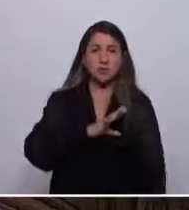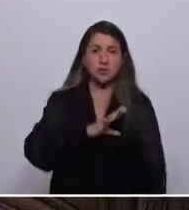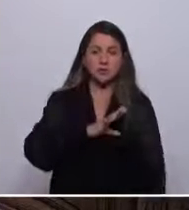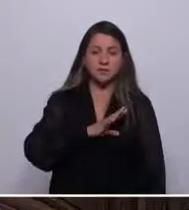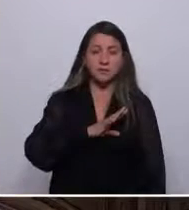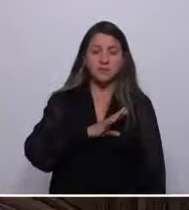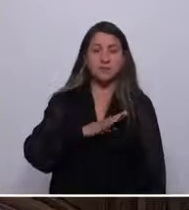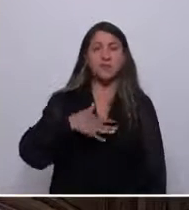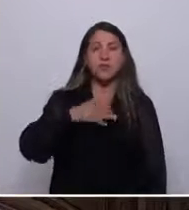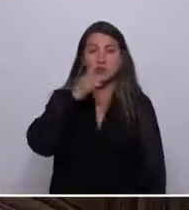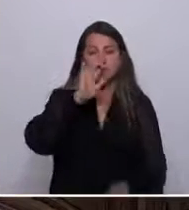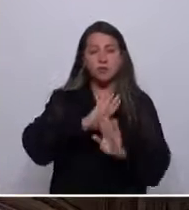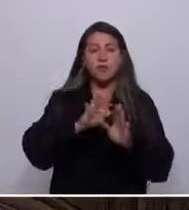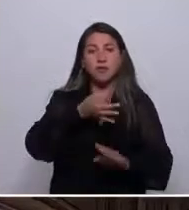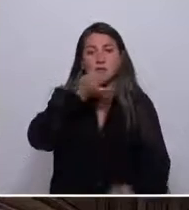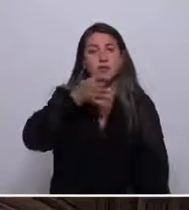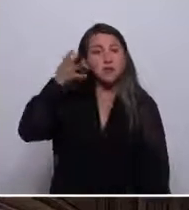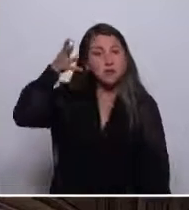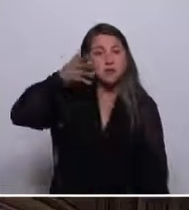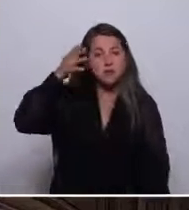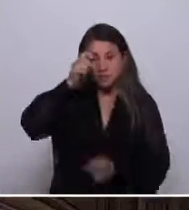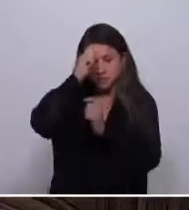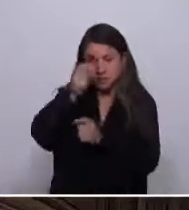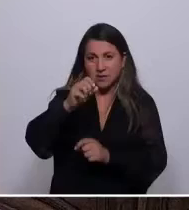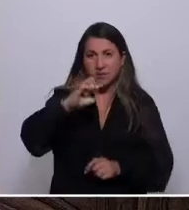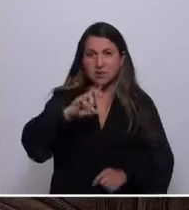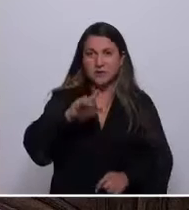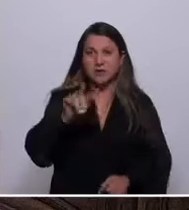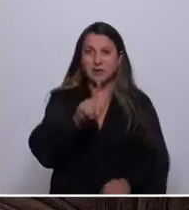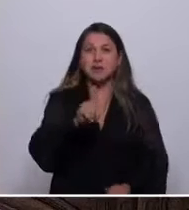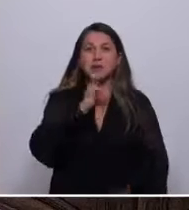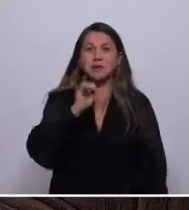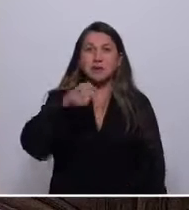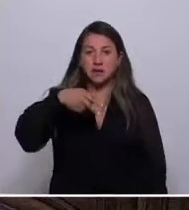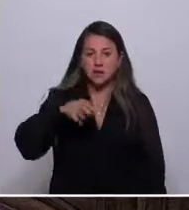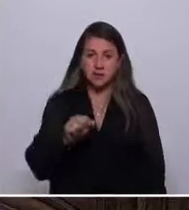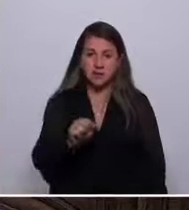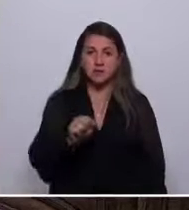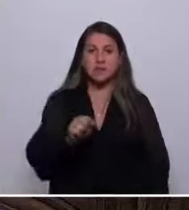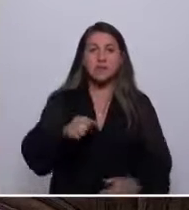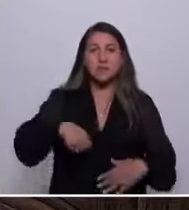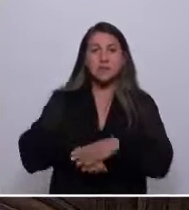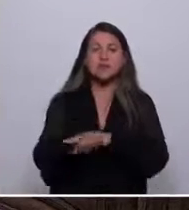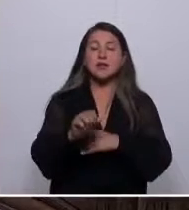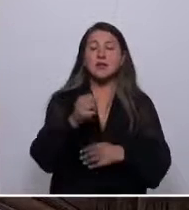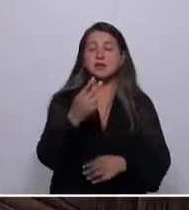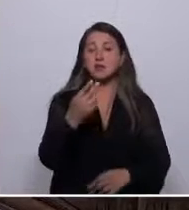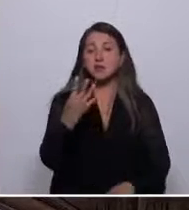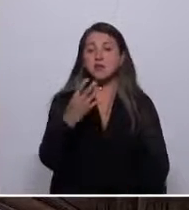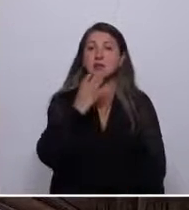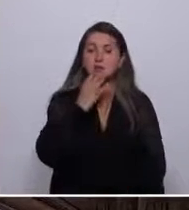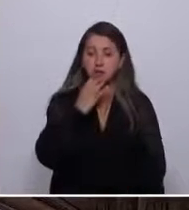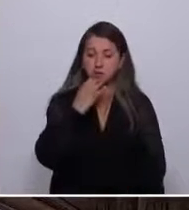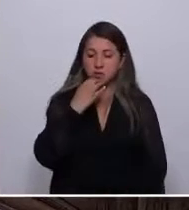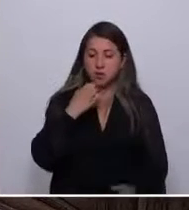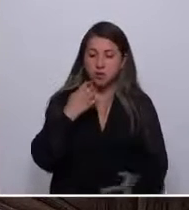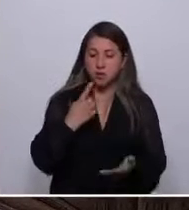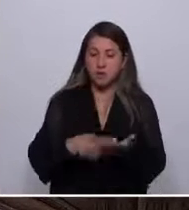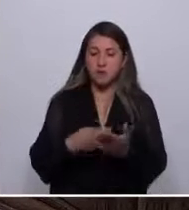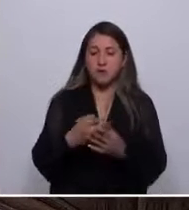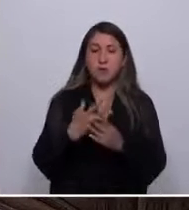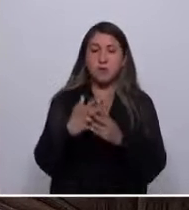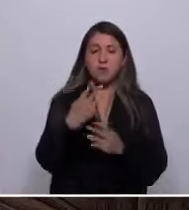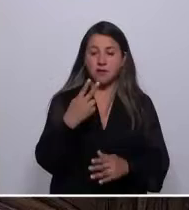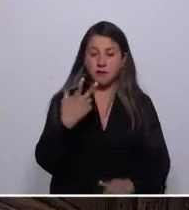Quiero terminar este discurso honrando a la señora Cristina Calderón Harvard, nacida el 24 de mayo de 1928 en la isla Navarino,